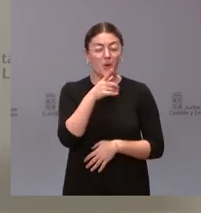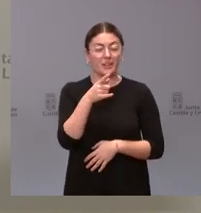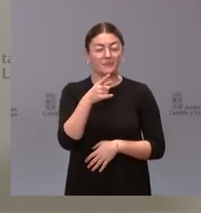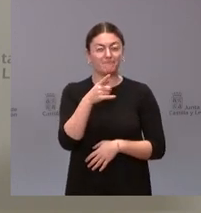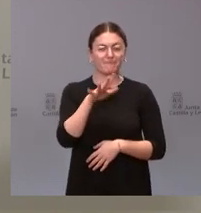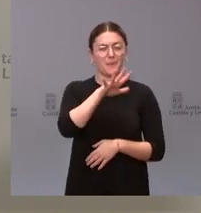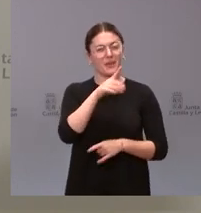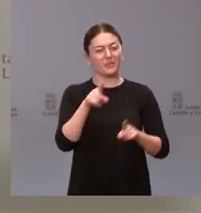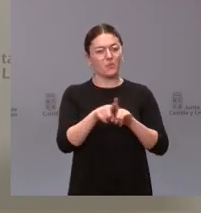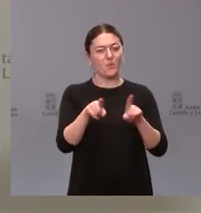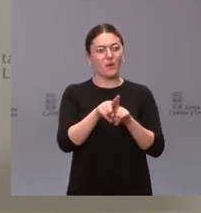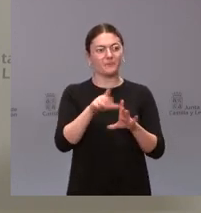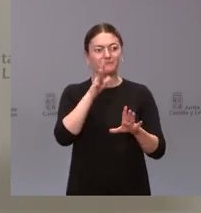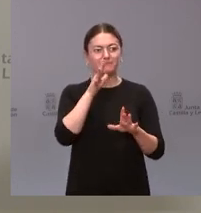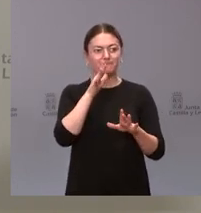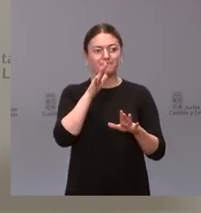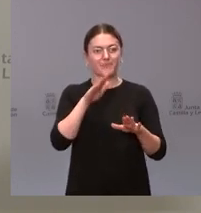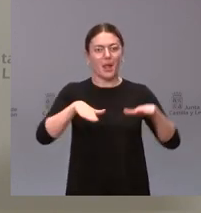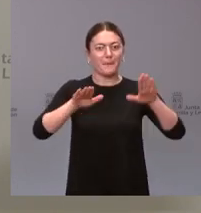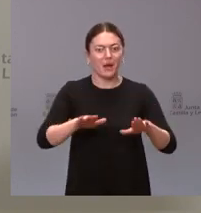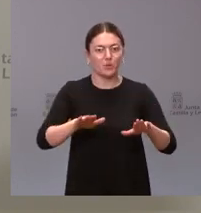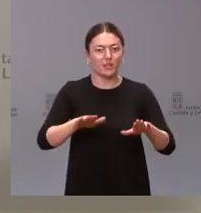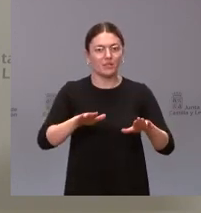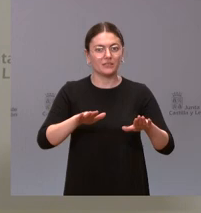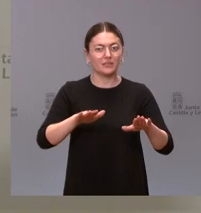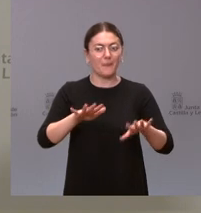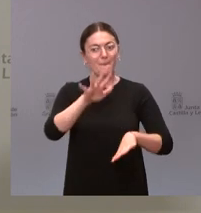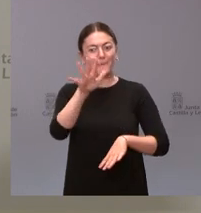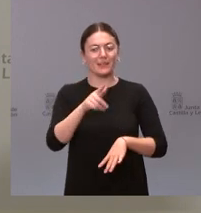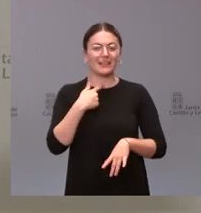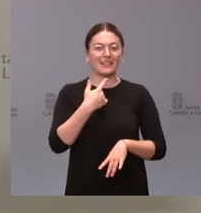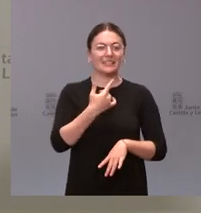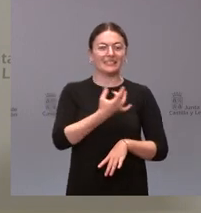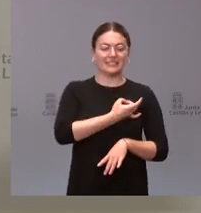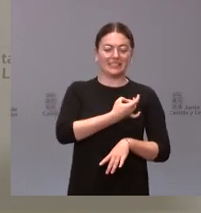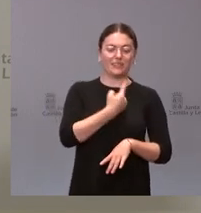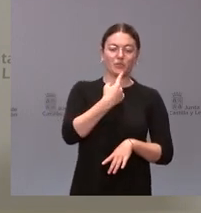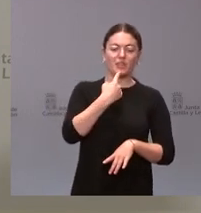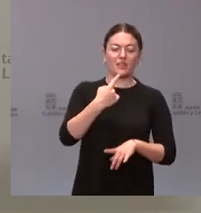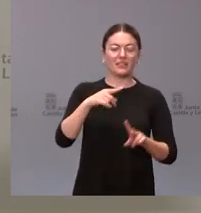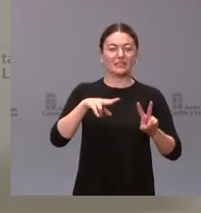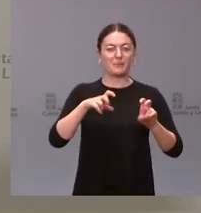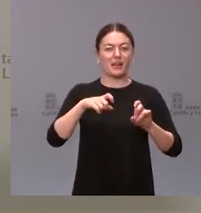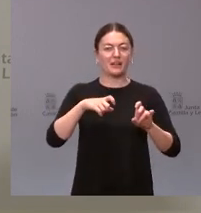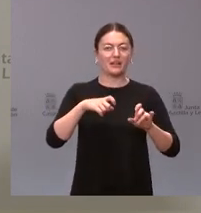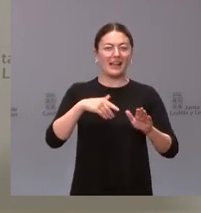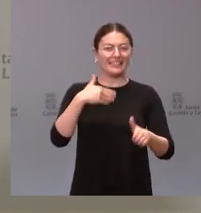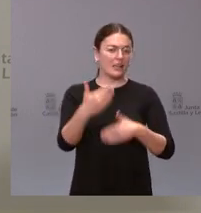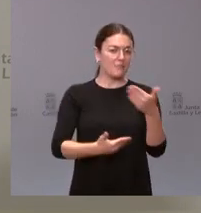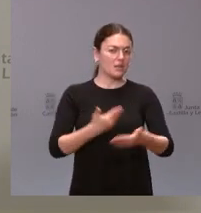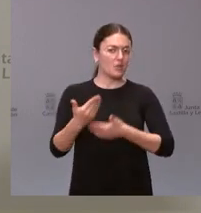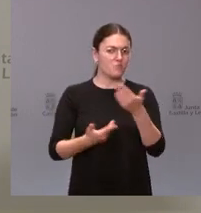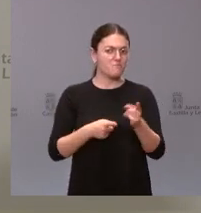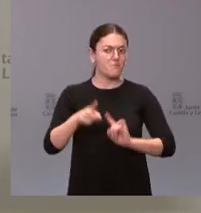este vacío sí que se están produciendo según los sindicatos algunos problemas en las tramitaciones no sé si tenían conocimiento de esto